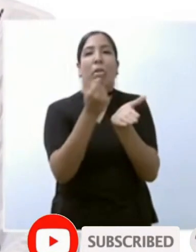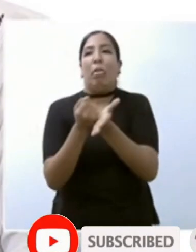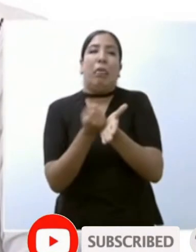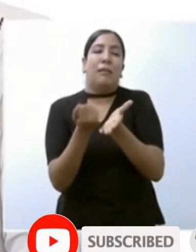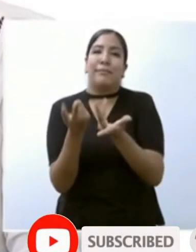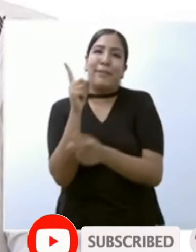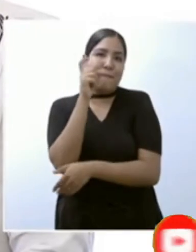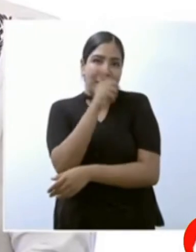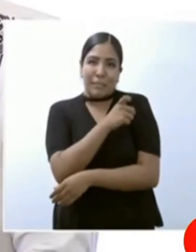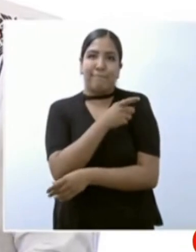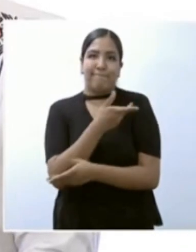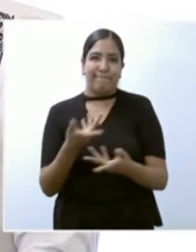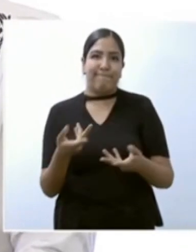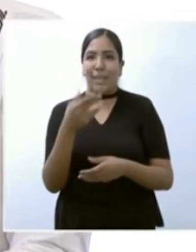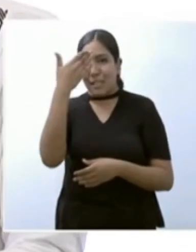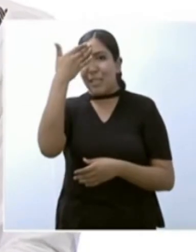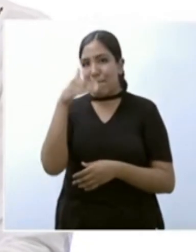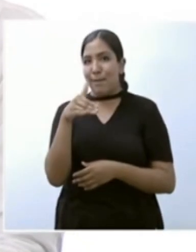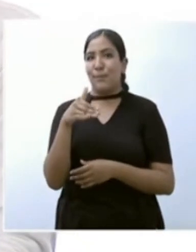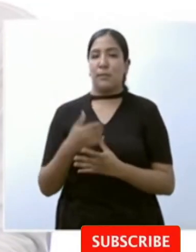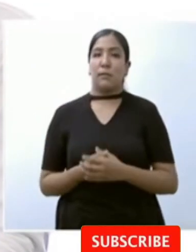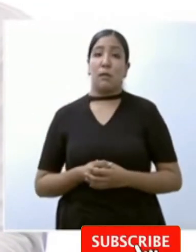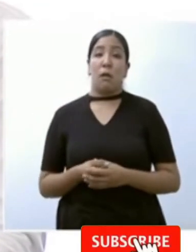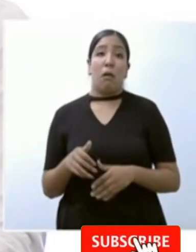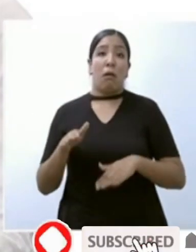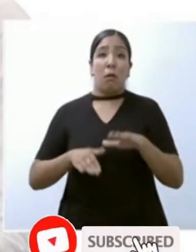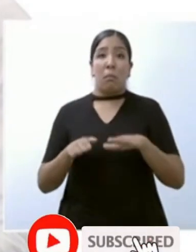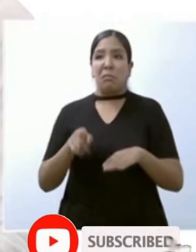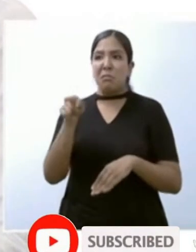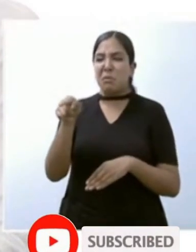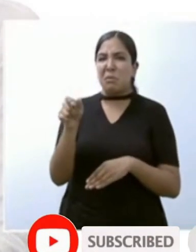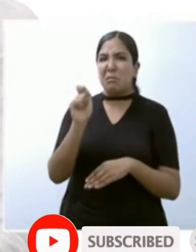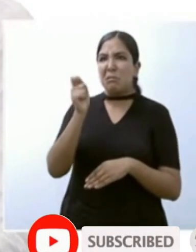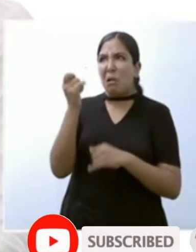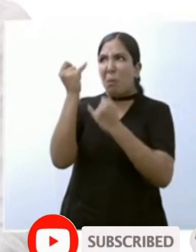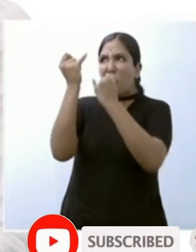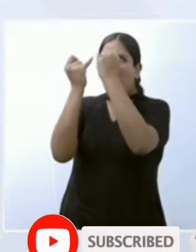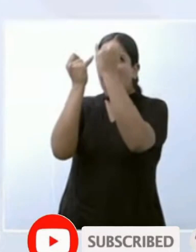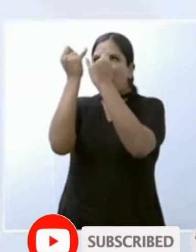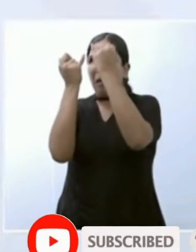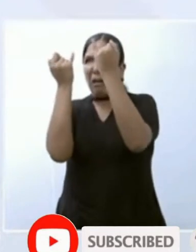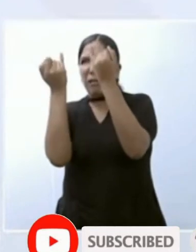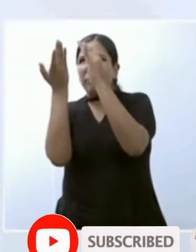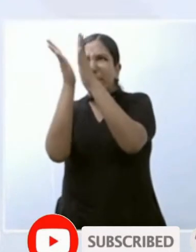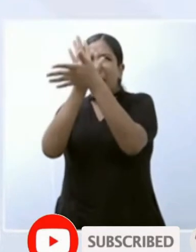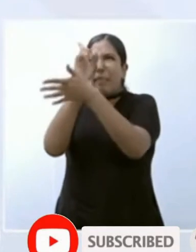una paradoja como es que ustedes